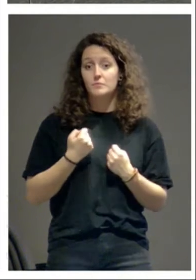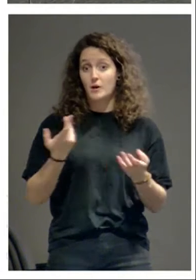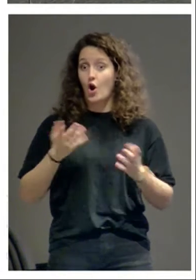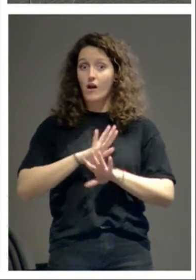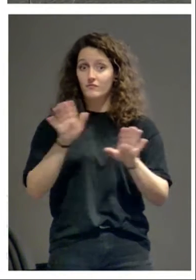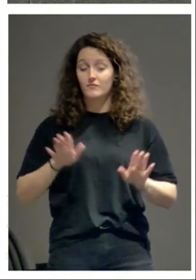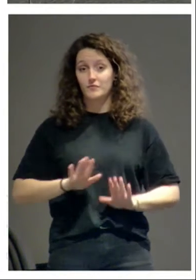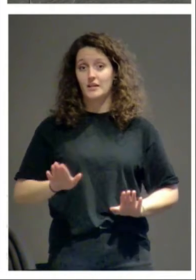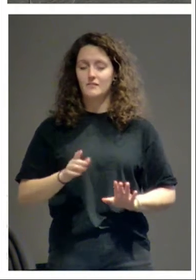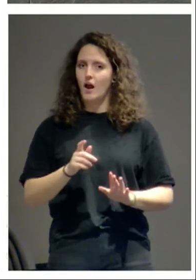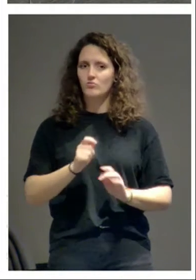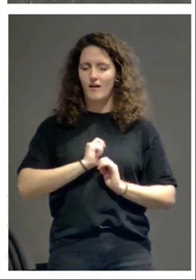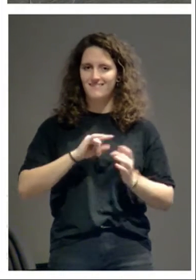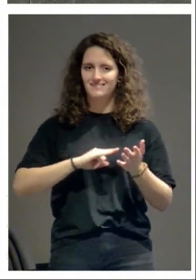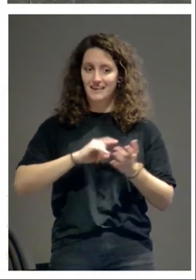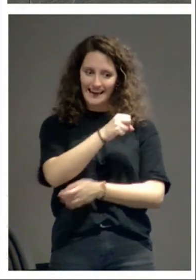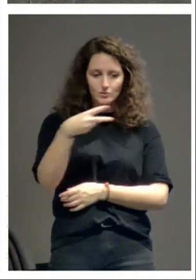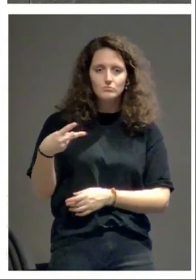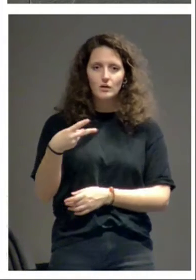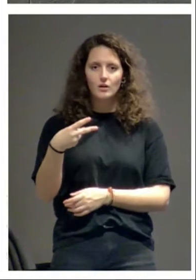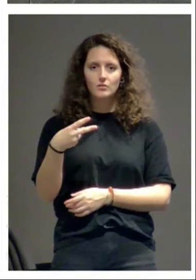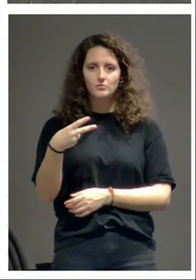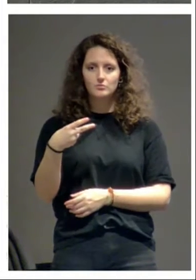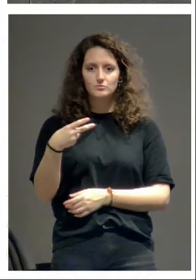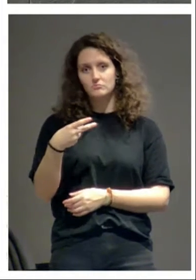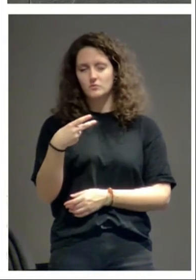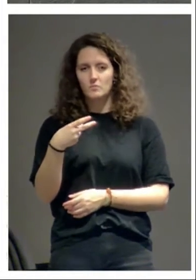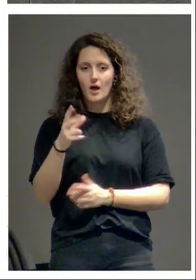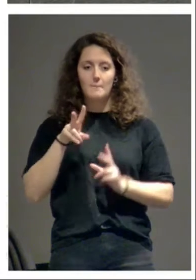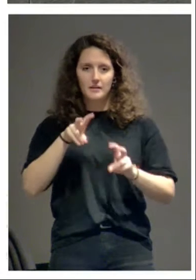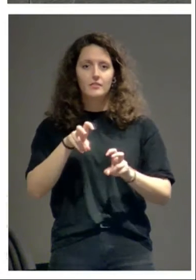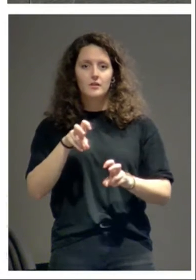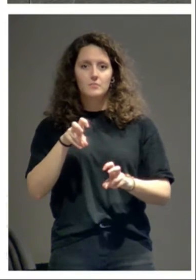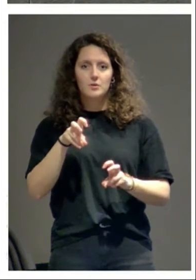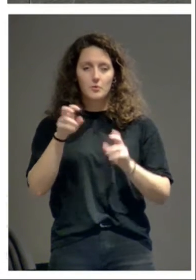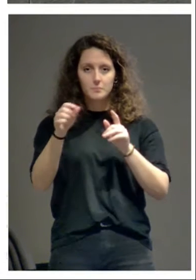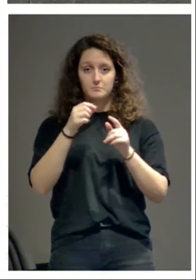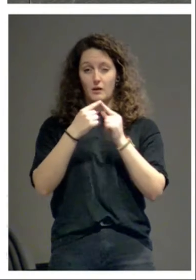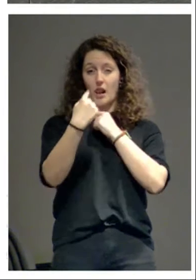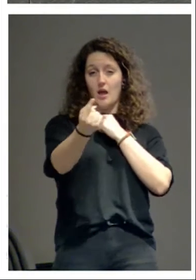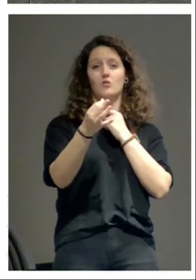frutos muy superiores a simplemente las impresiones que se obtienen a distancia.